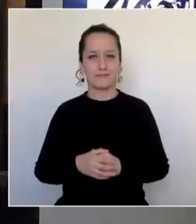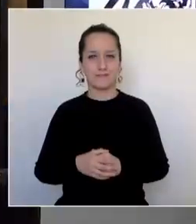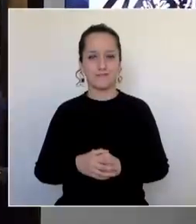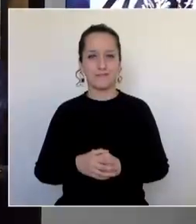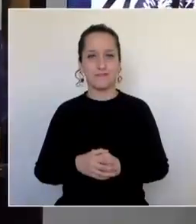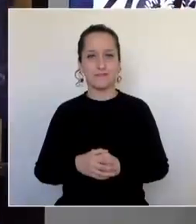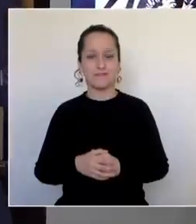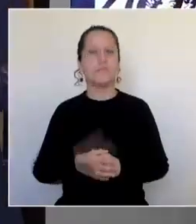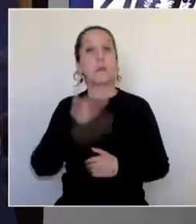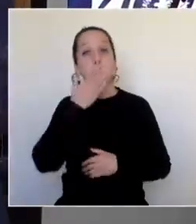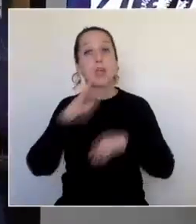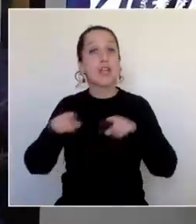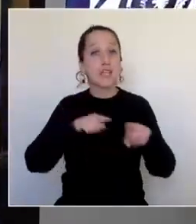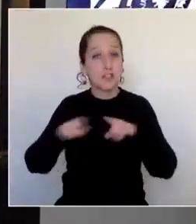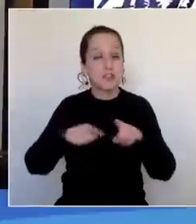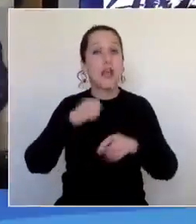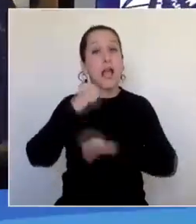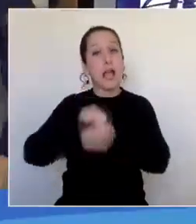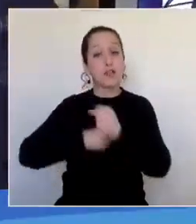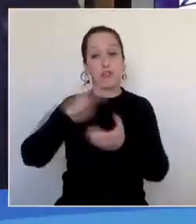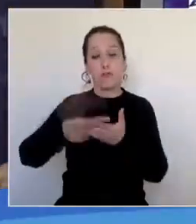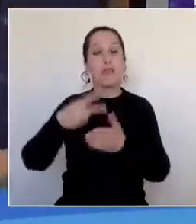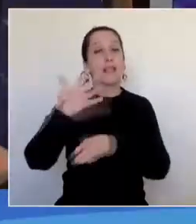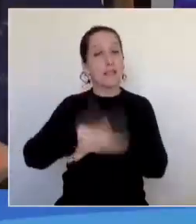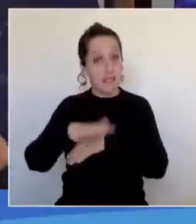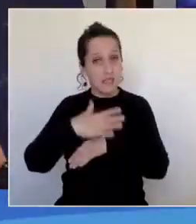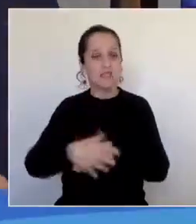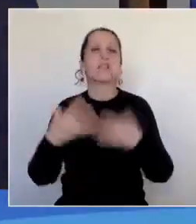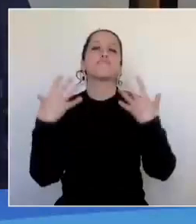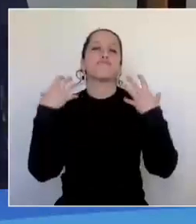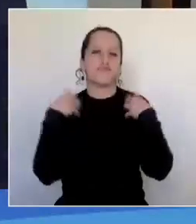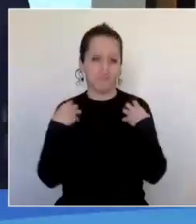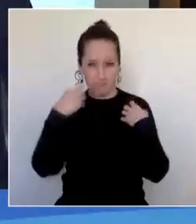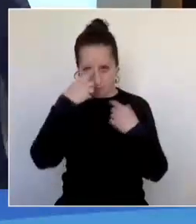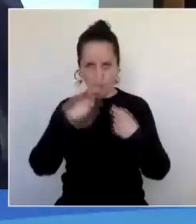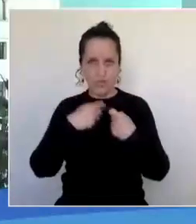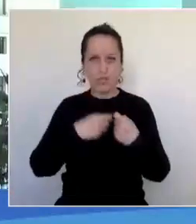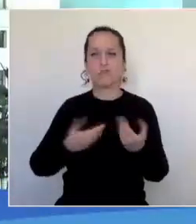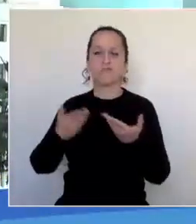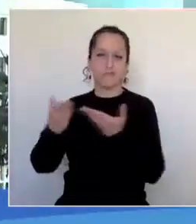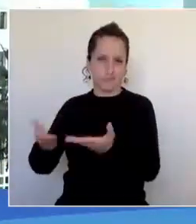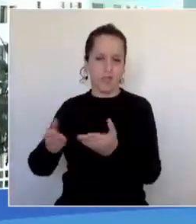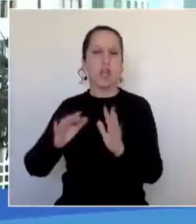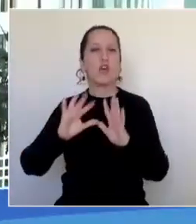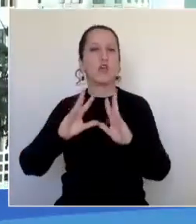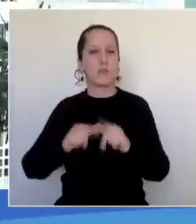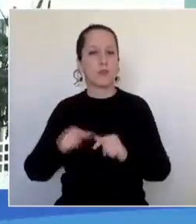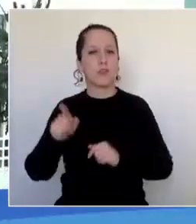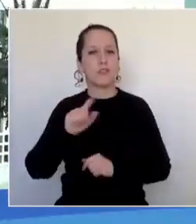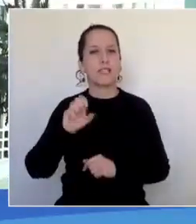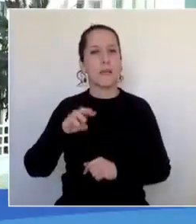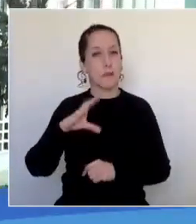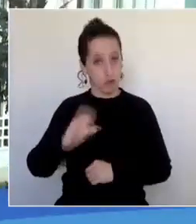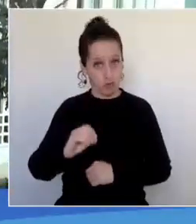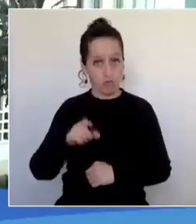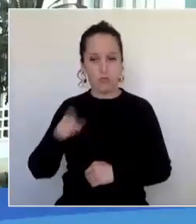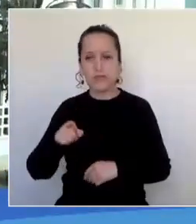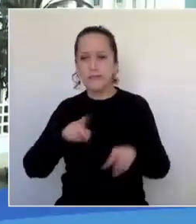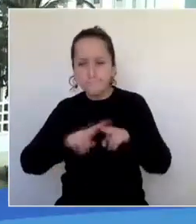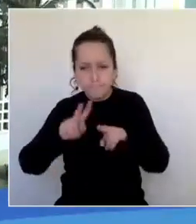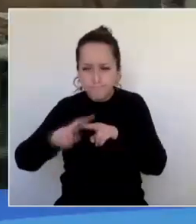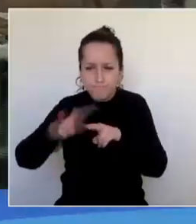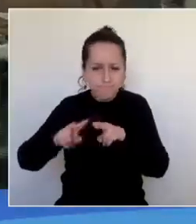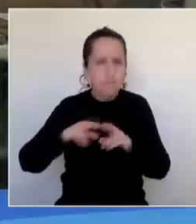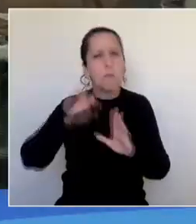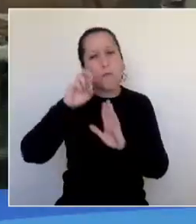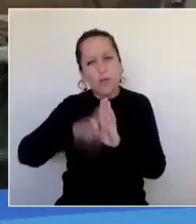Para su mejor gestión, desde el año 2015, la administración de la galería fue traspasada a la Corporación Semco, que ha potenciado este espacio